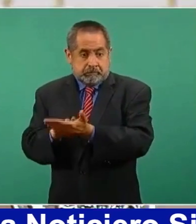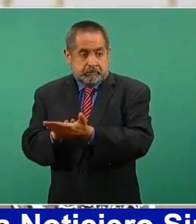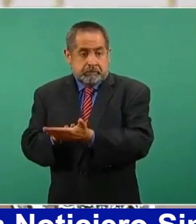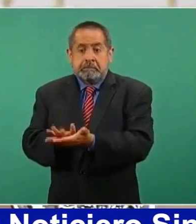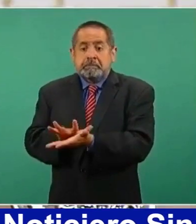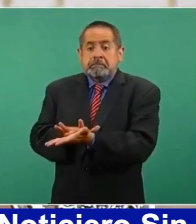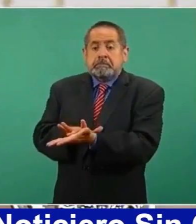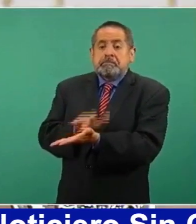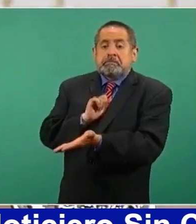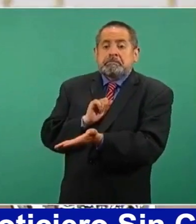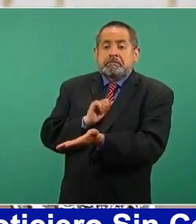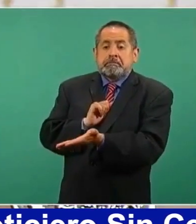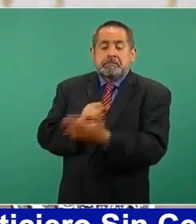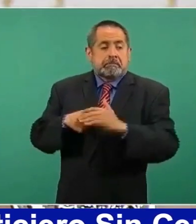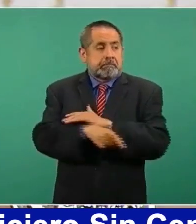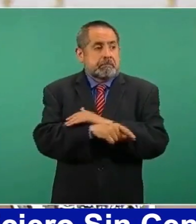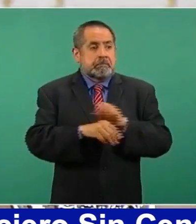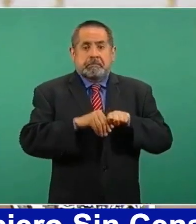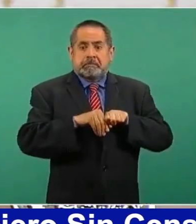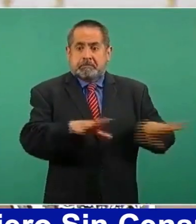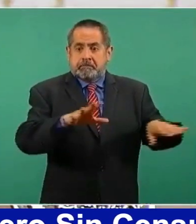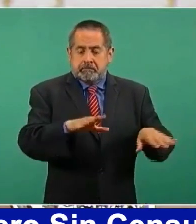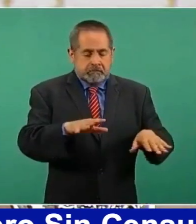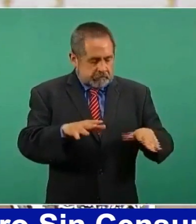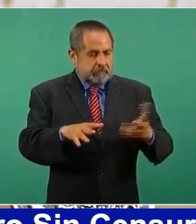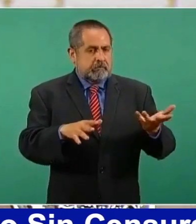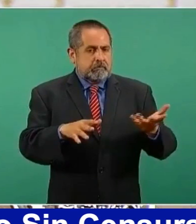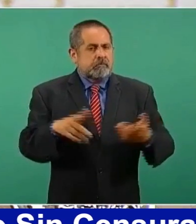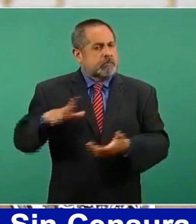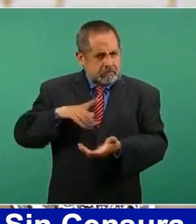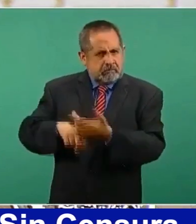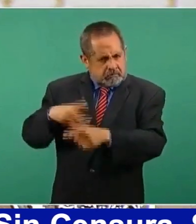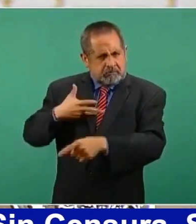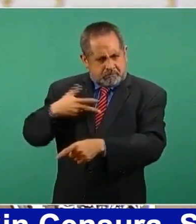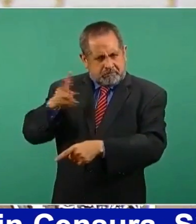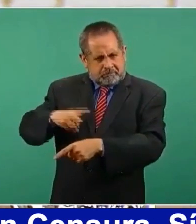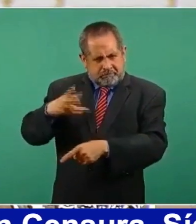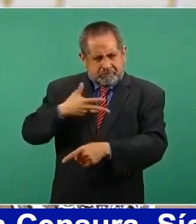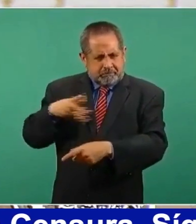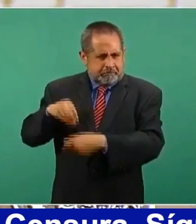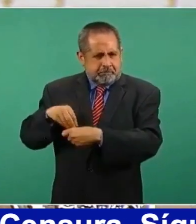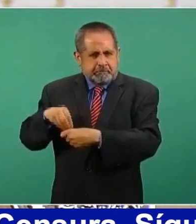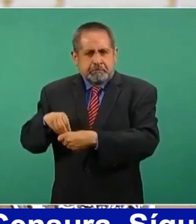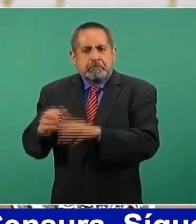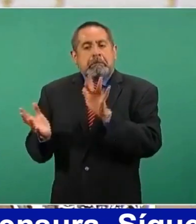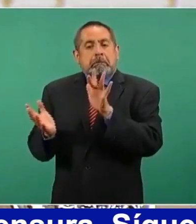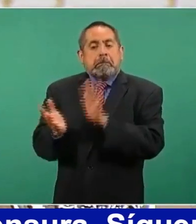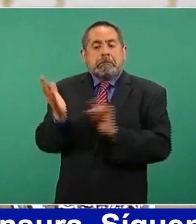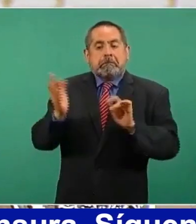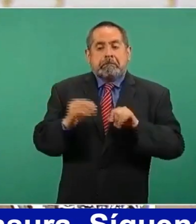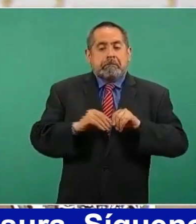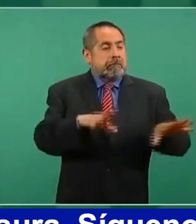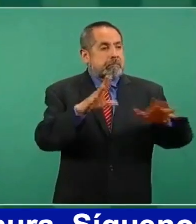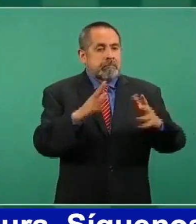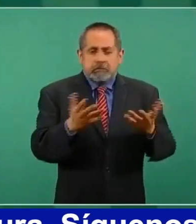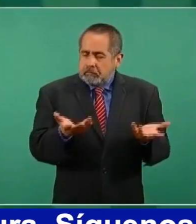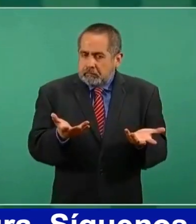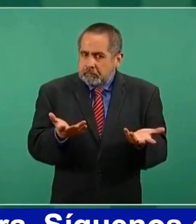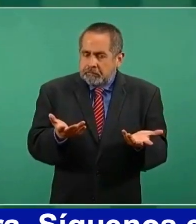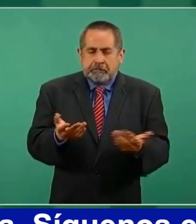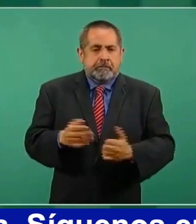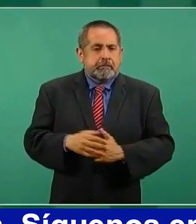que en efecto existe la la